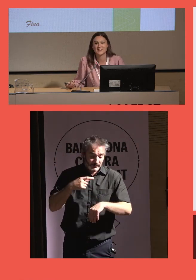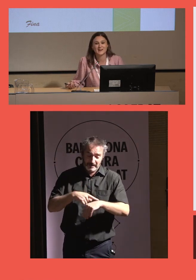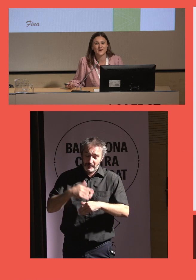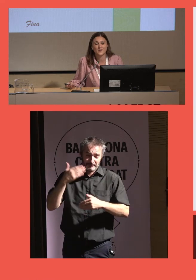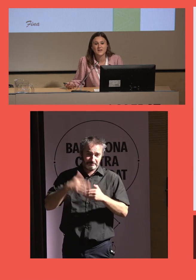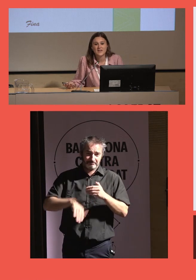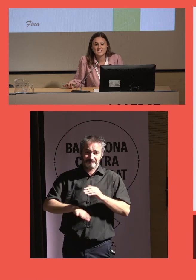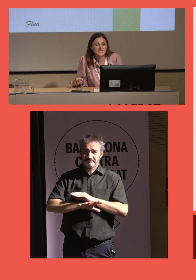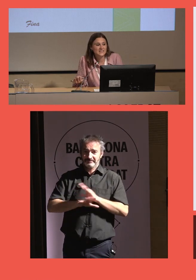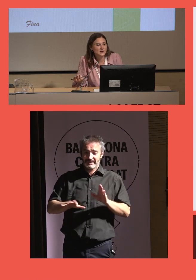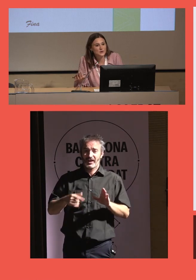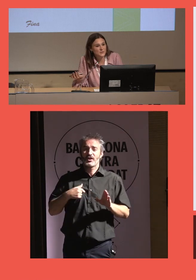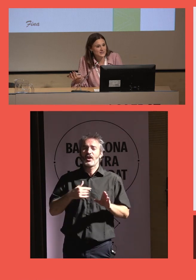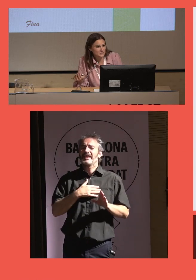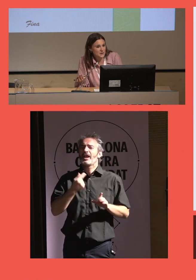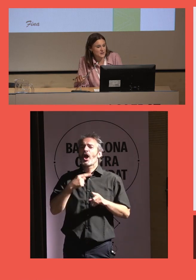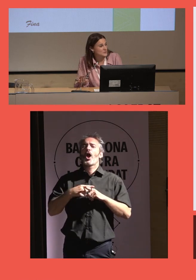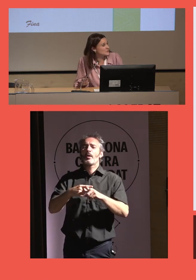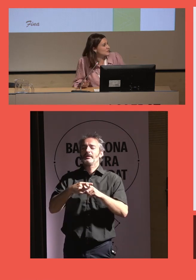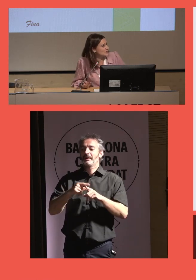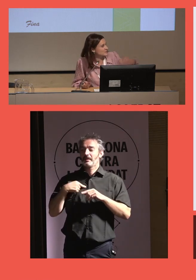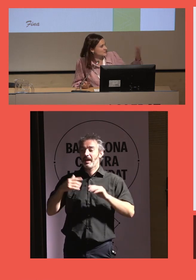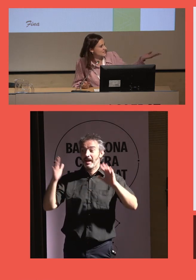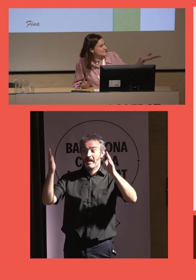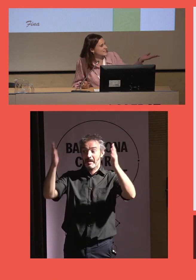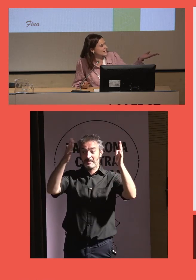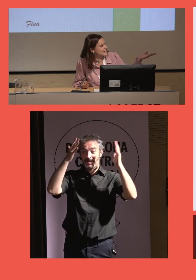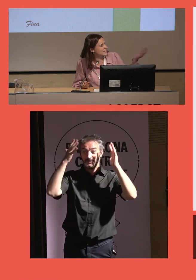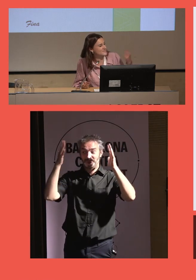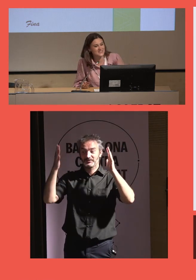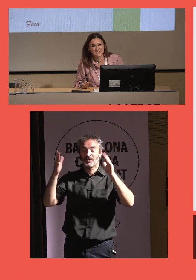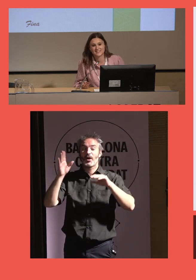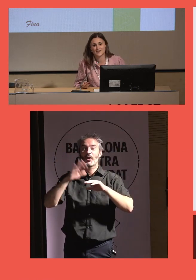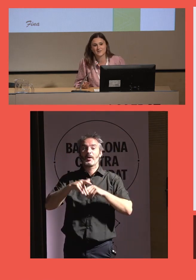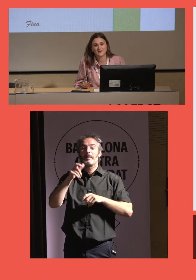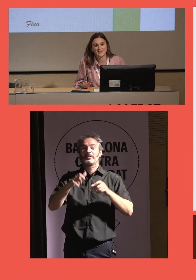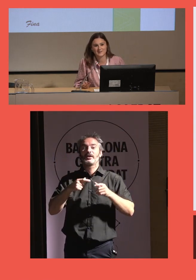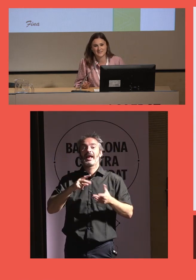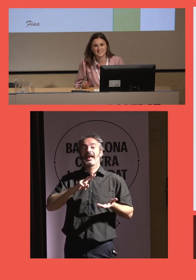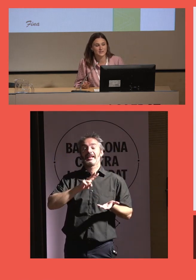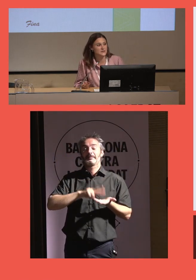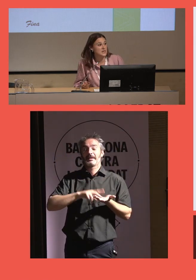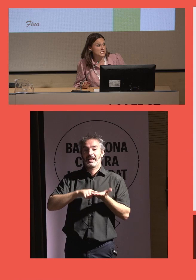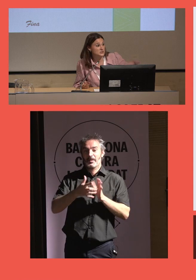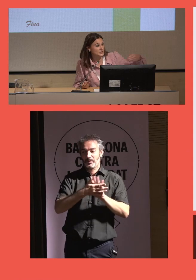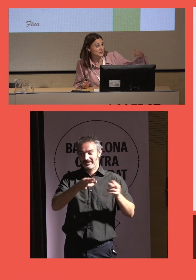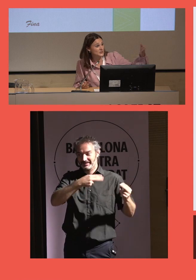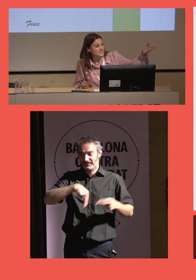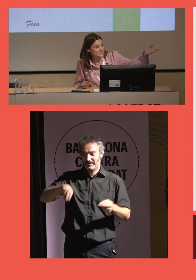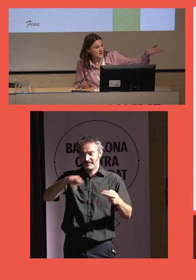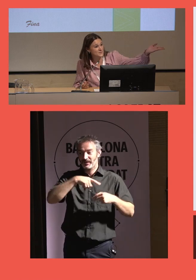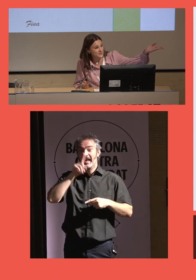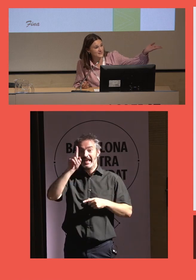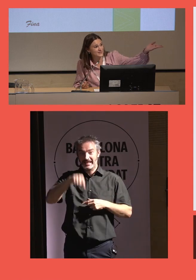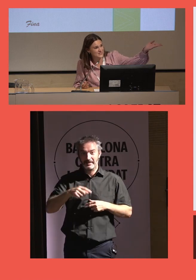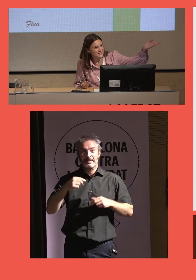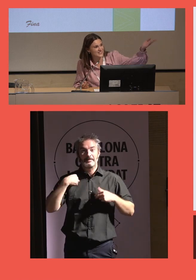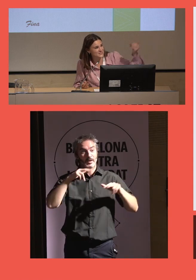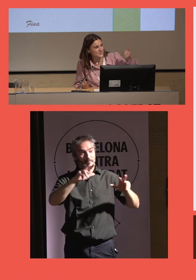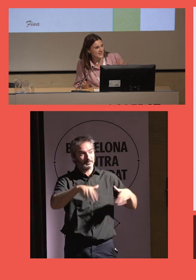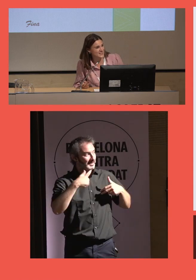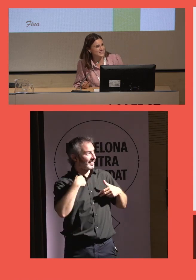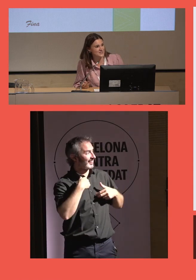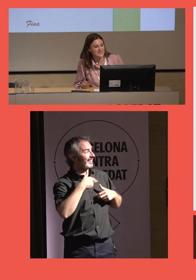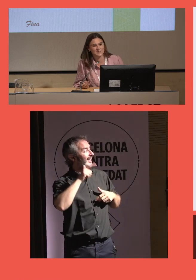que el tiempo se me ha acabado. Y sí que quiero compartir mi aplauso con las personas que me están traduciendo a lengua de signos y sobre todo con las que me han permitido